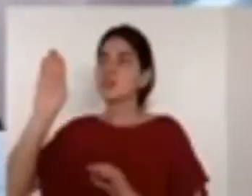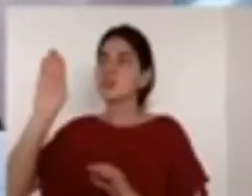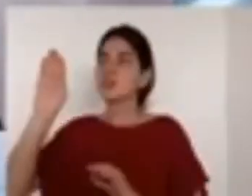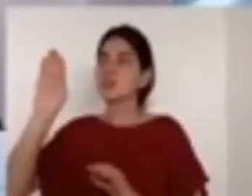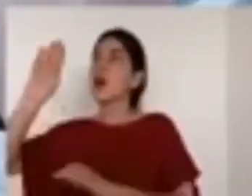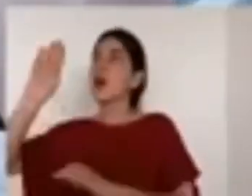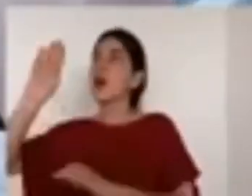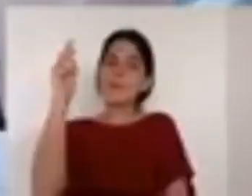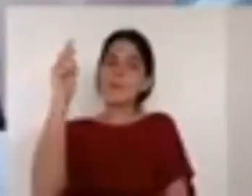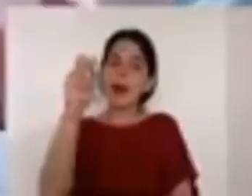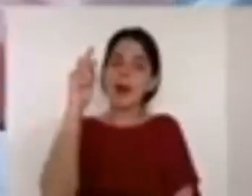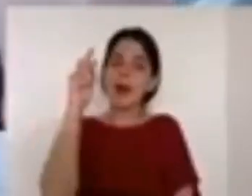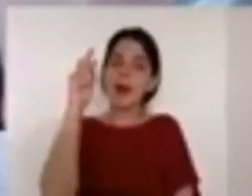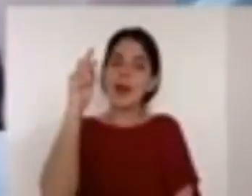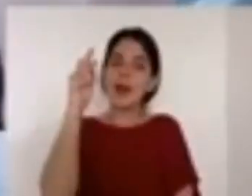nuestros pecados y sana nuestra vida